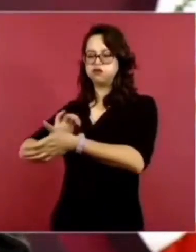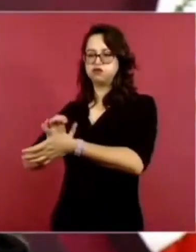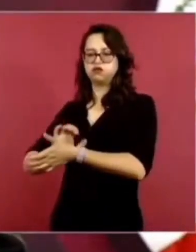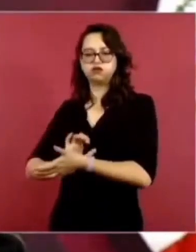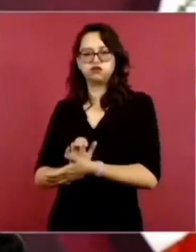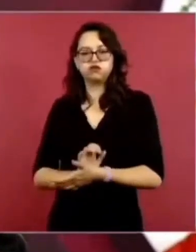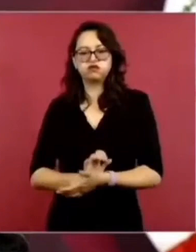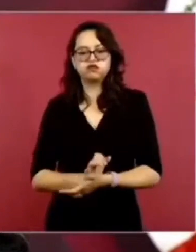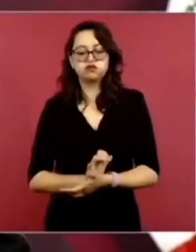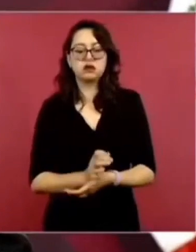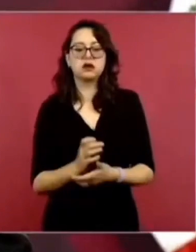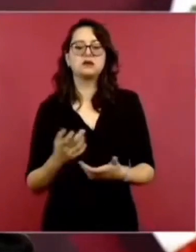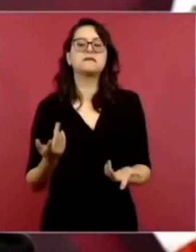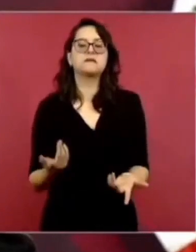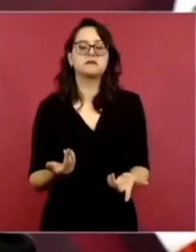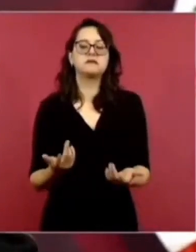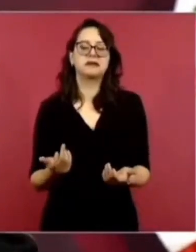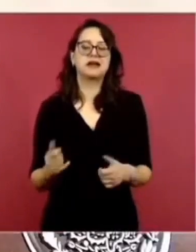oculto.